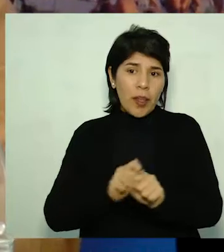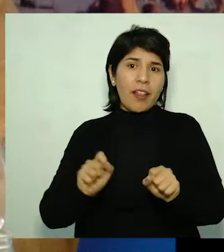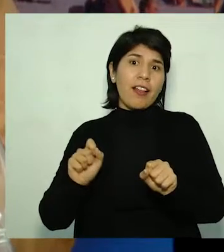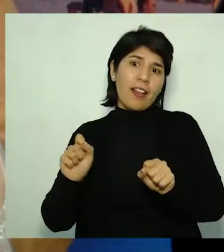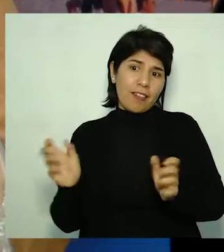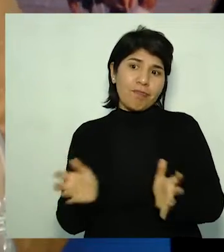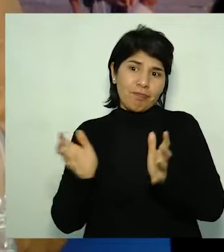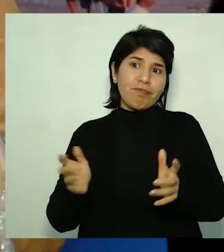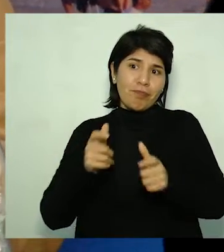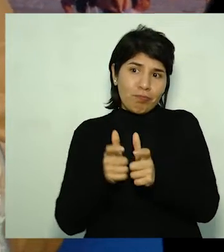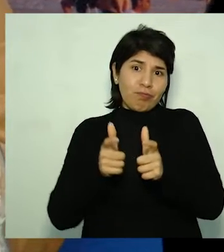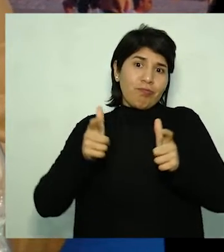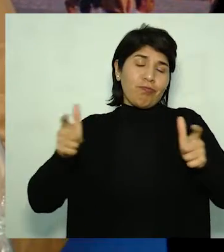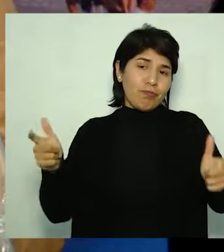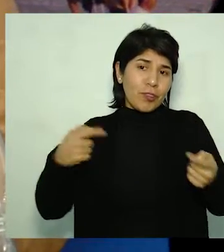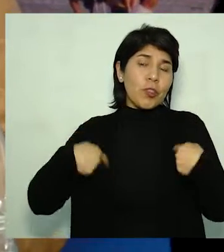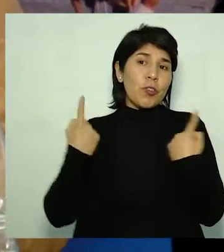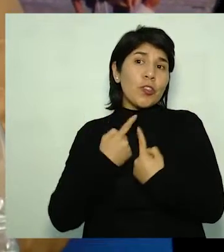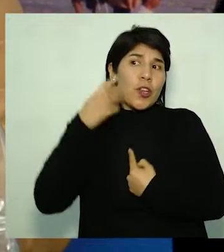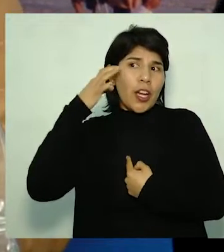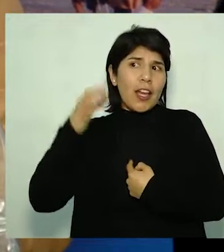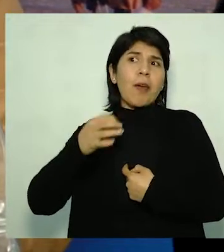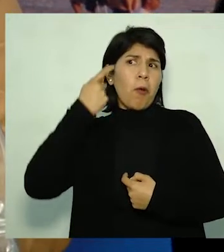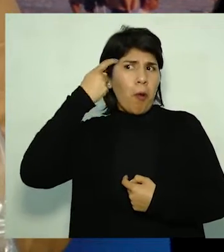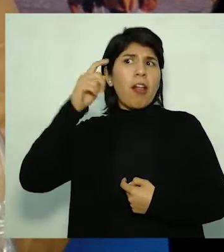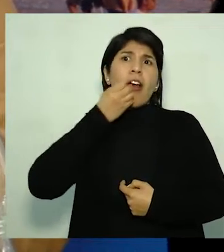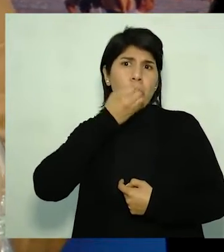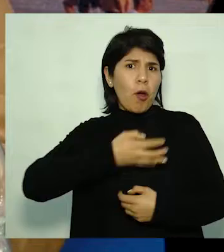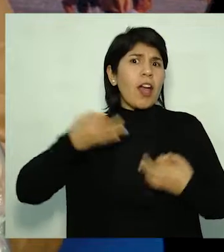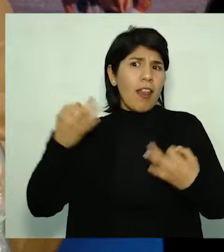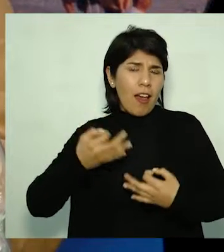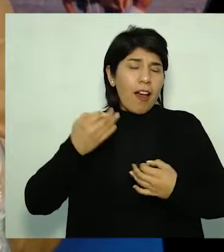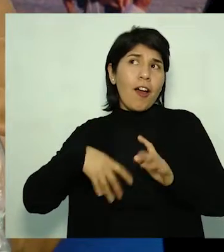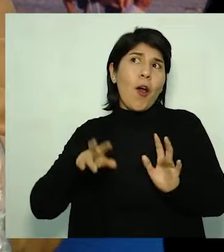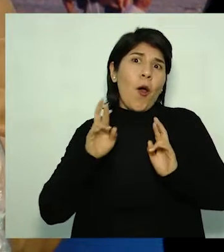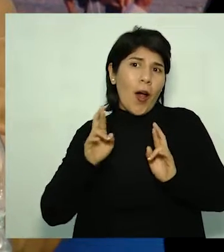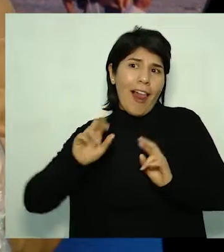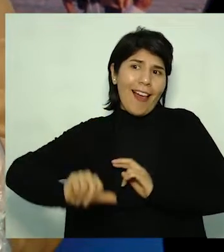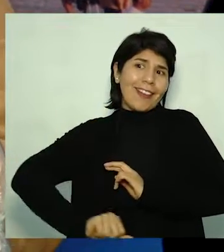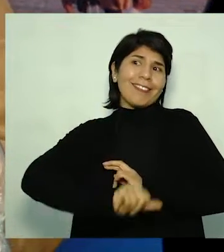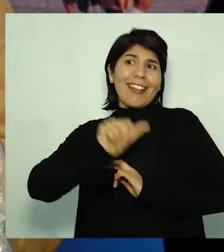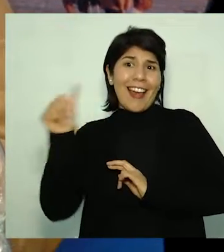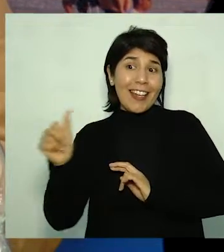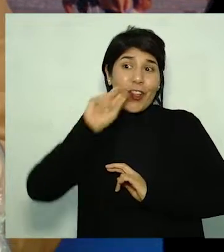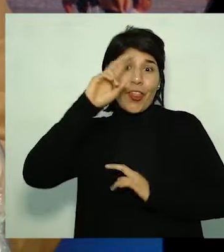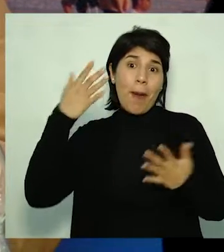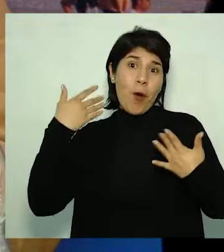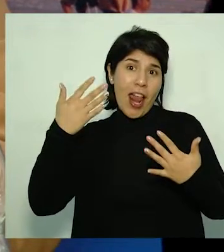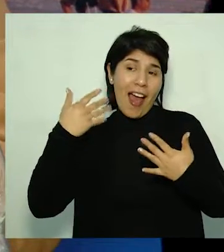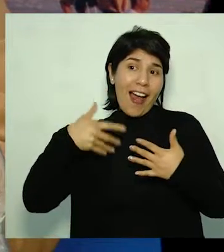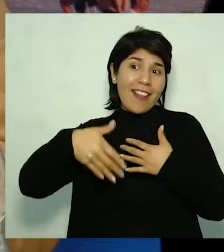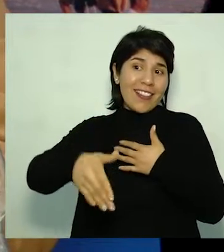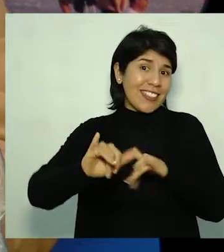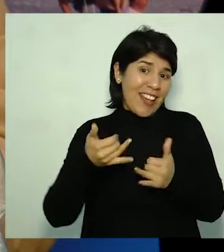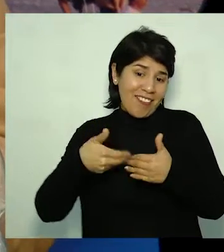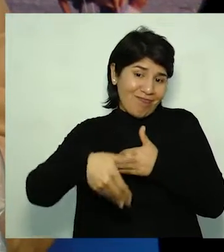emprendimiento pueda seguir creciendo, y creemos que es una idea muy buena y que seguro tenga mucho éxito de cara a lo que va a ser la siguiente